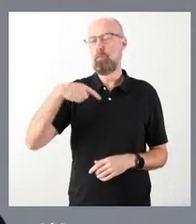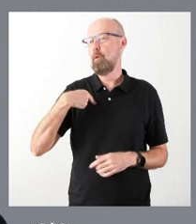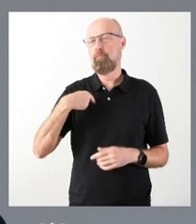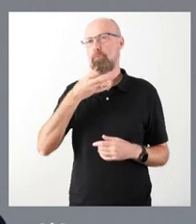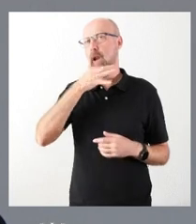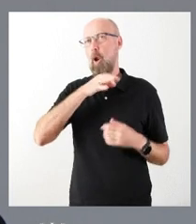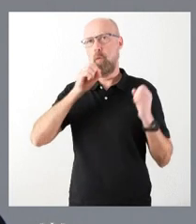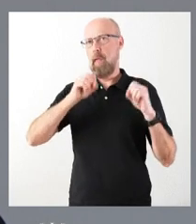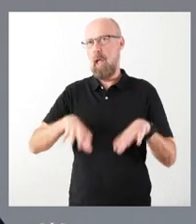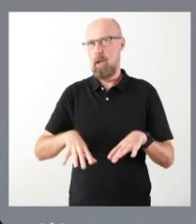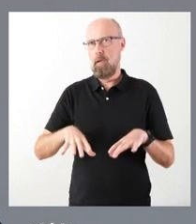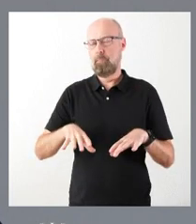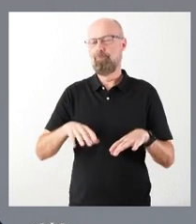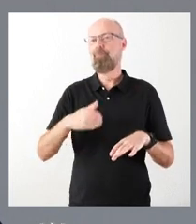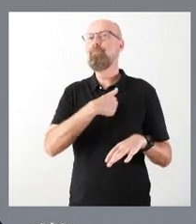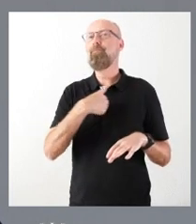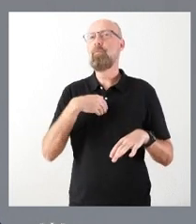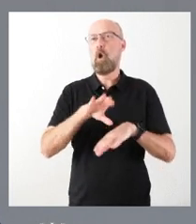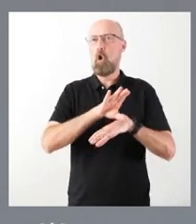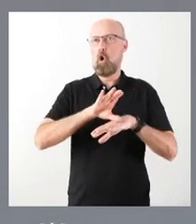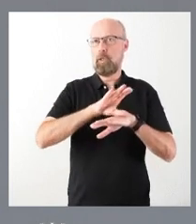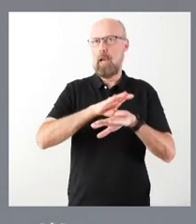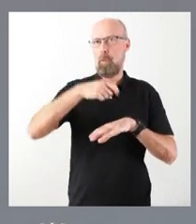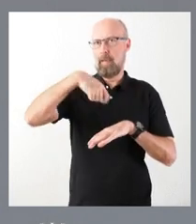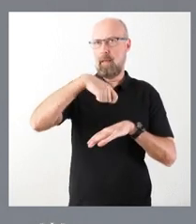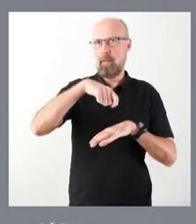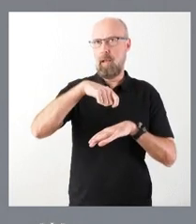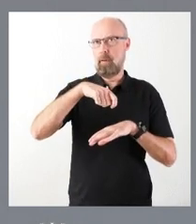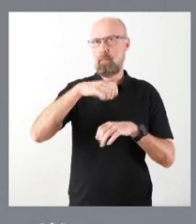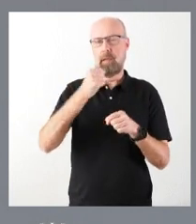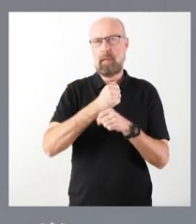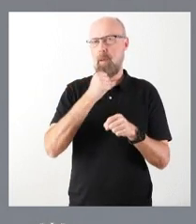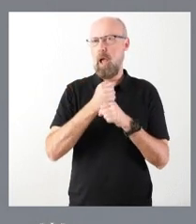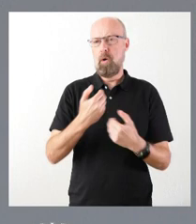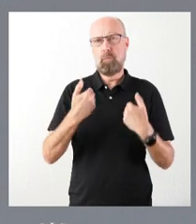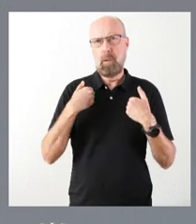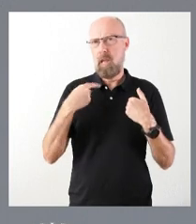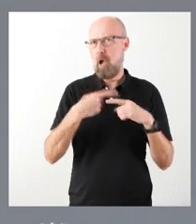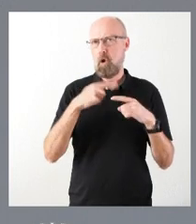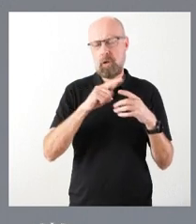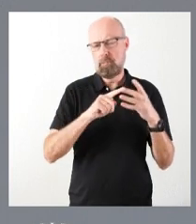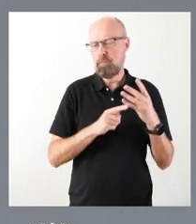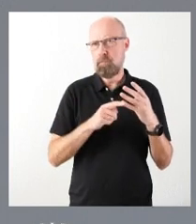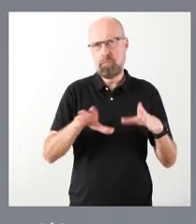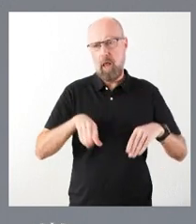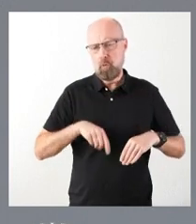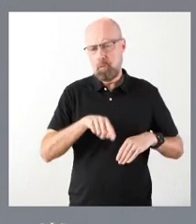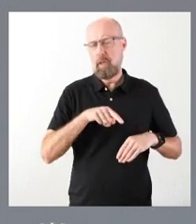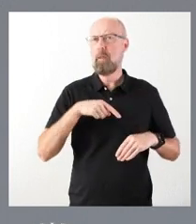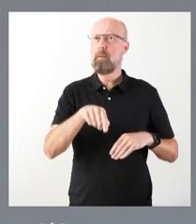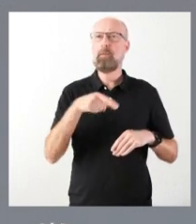como consejero de la Presidencia a la responsabilidad, tareas y funciones que al mismo le compete,